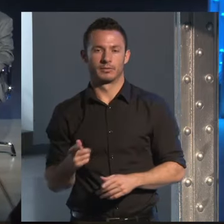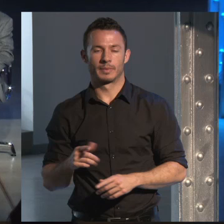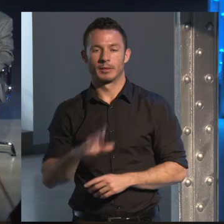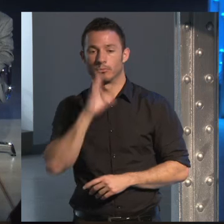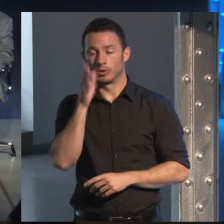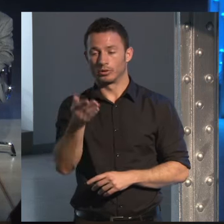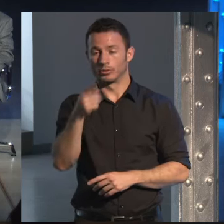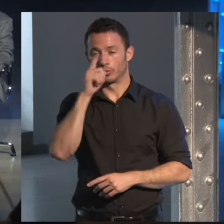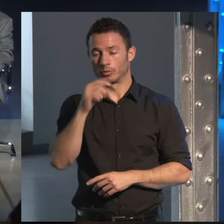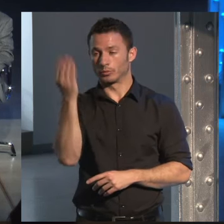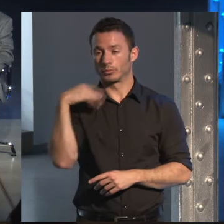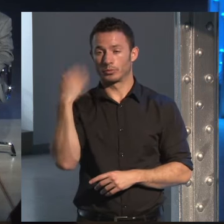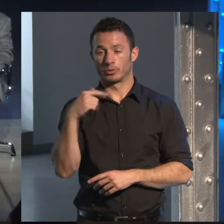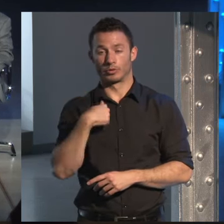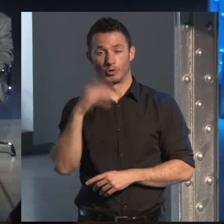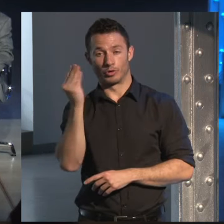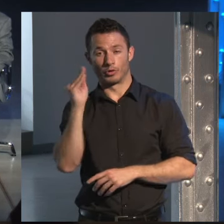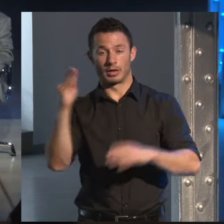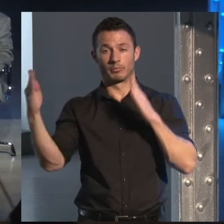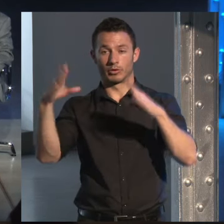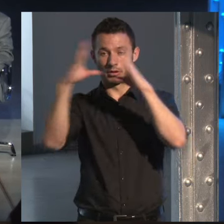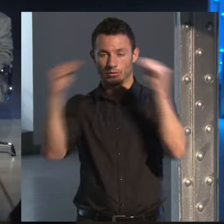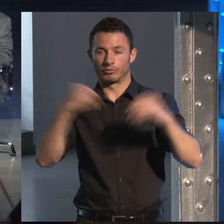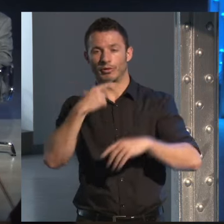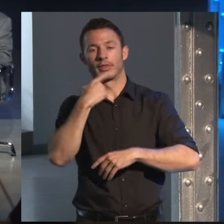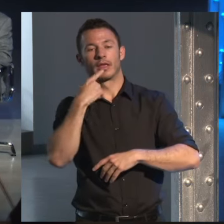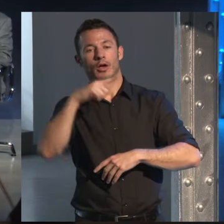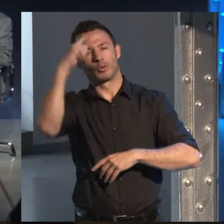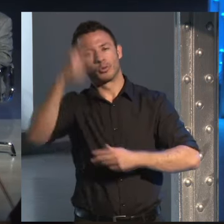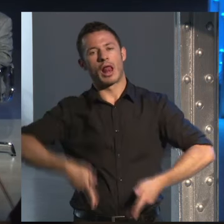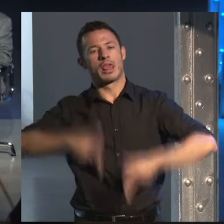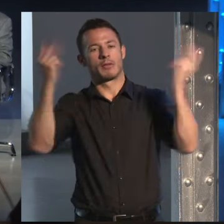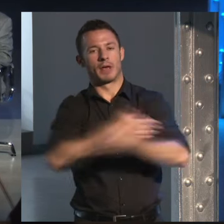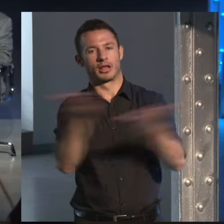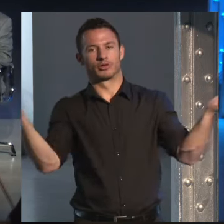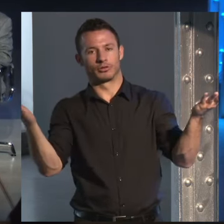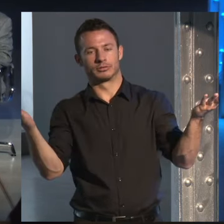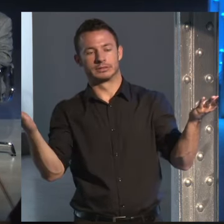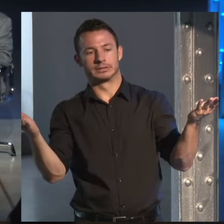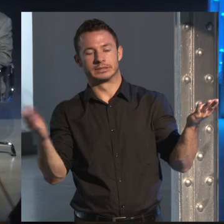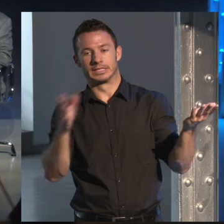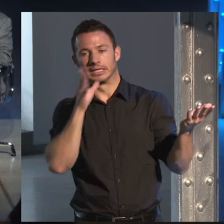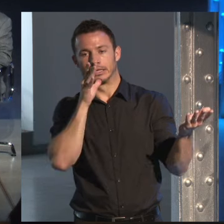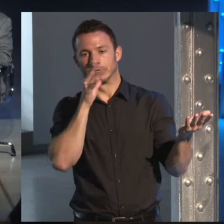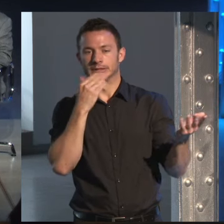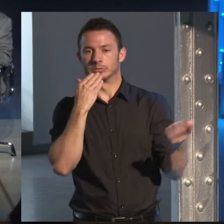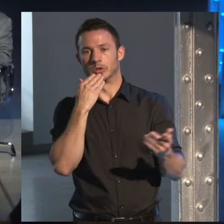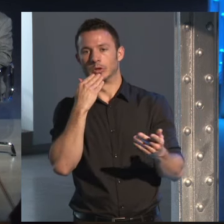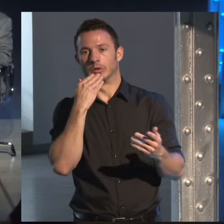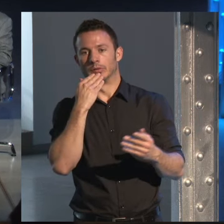cuando era joven estaba en la universidad decía cultura libre para todos y ahora me parece un crimen